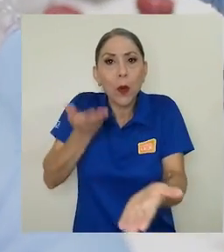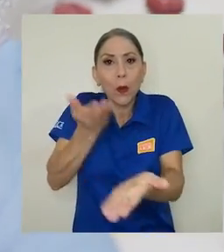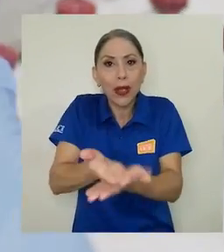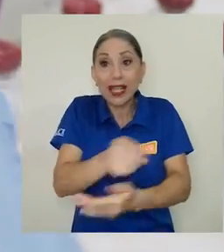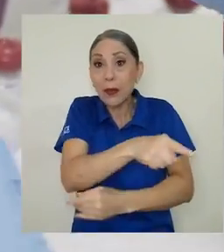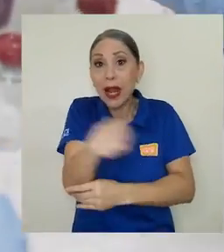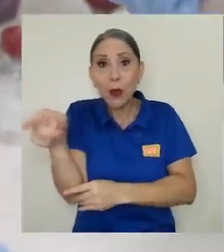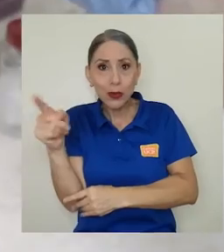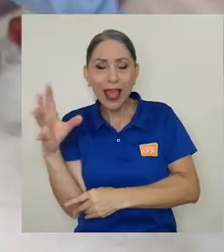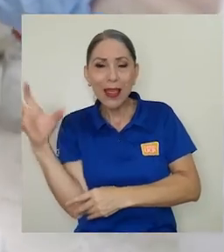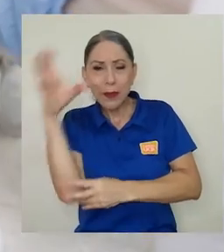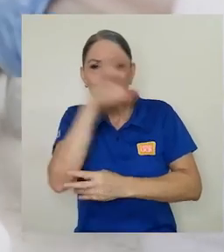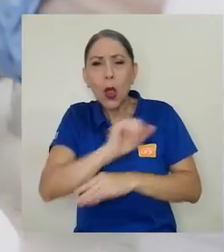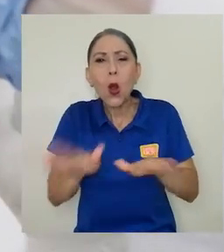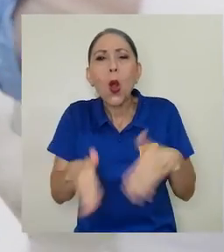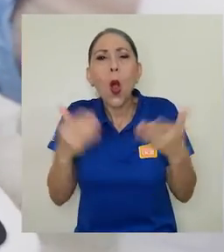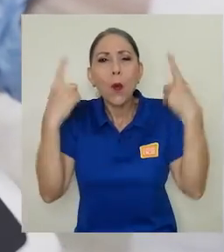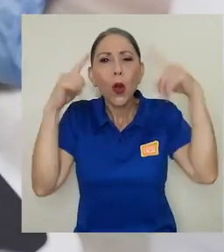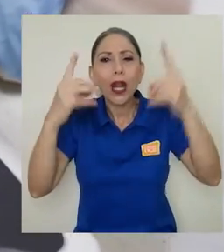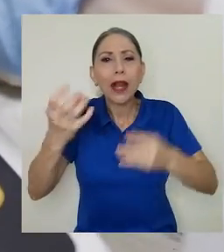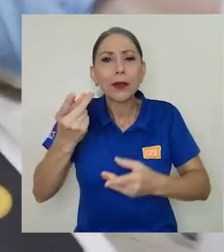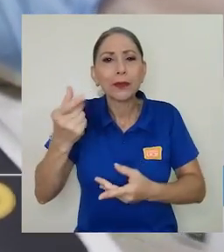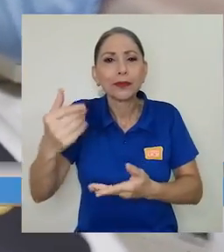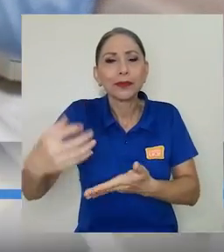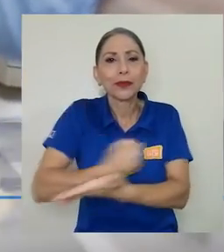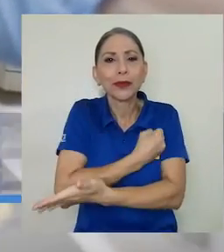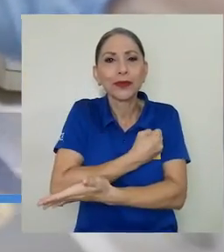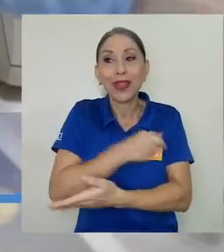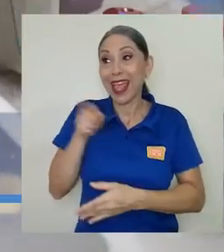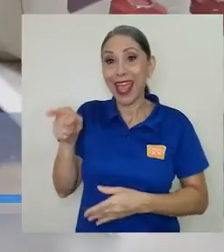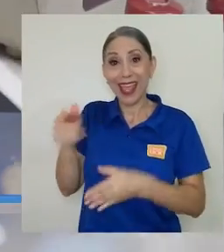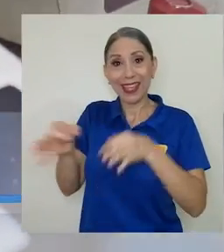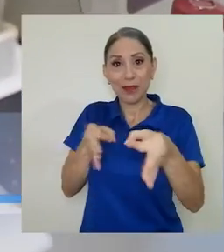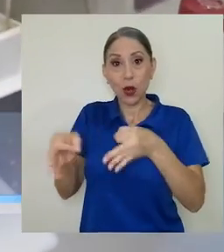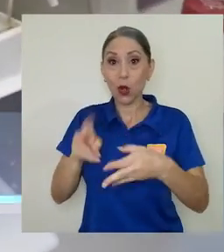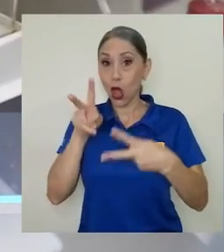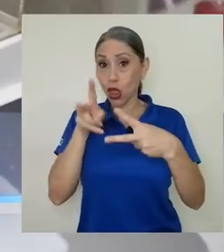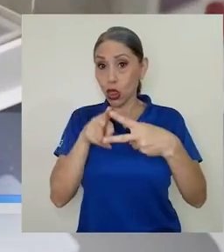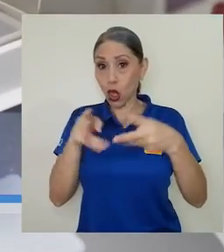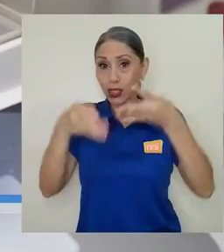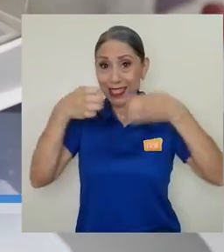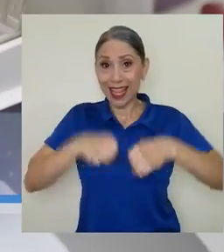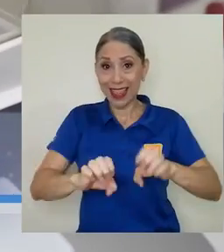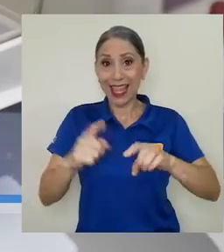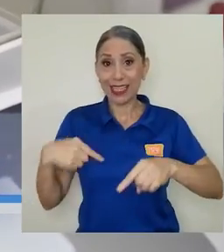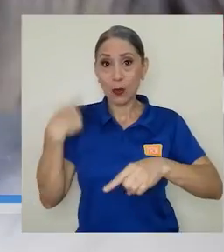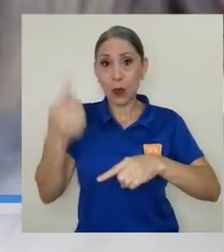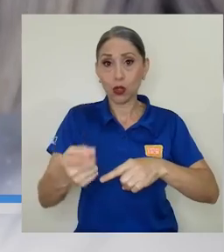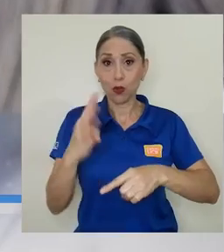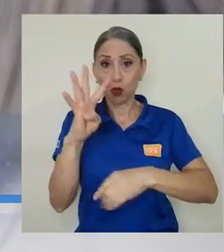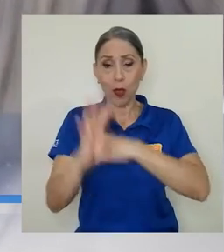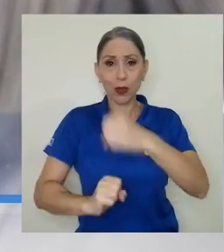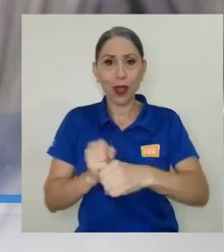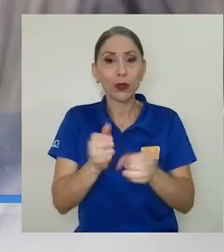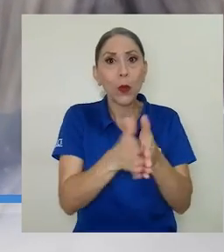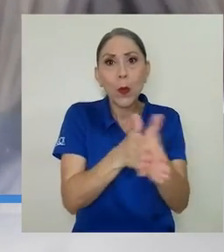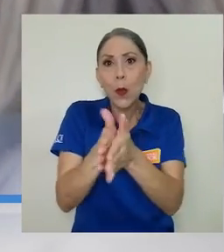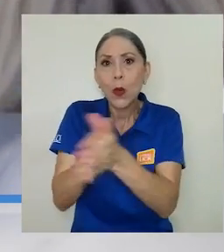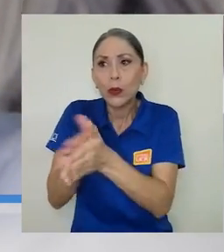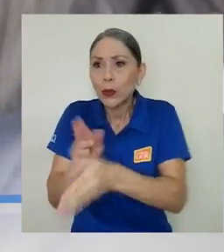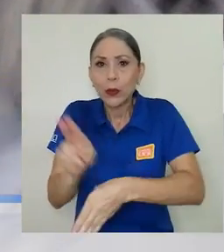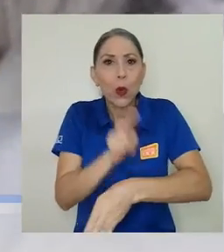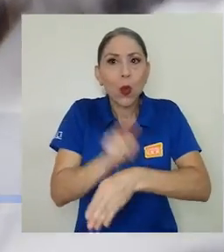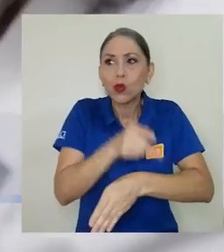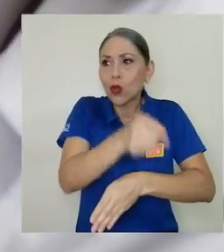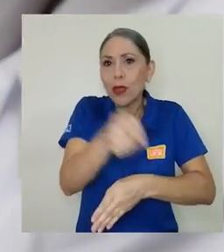a la gente cómo conseguir fondos. La vicerrectora explicó que dos de sus estrategias para los próximos cuatro años serán optimizar el uso de